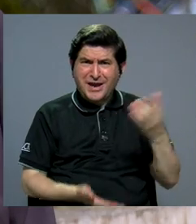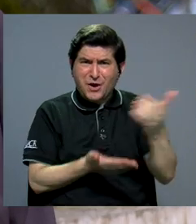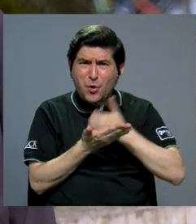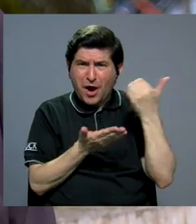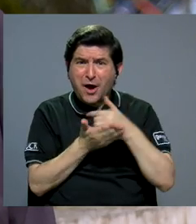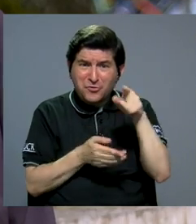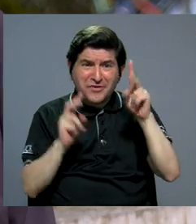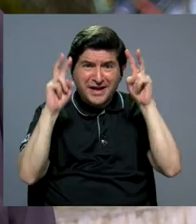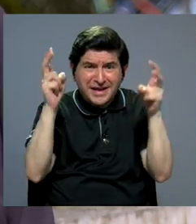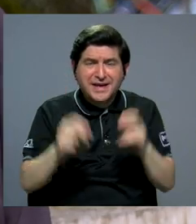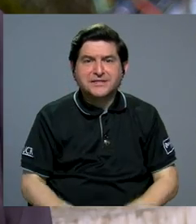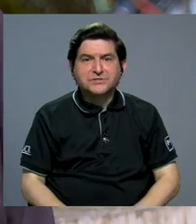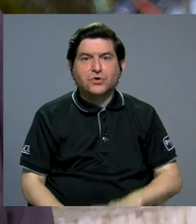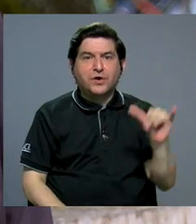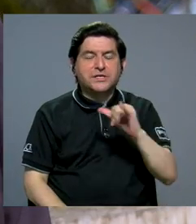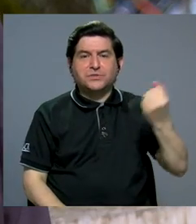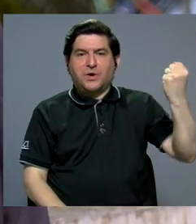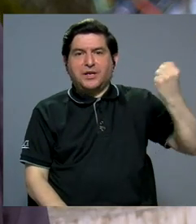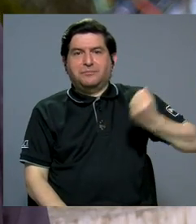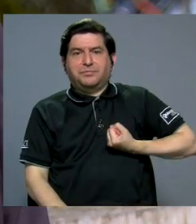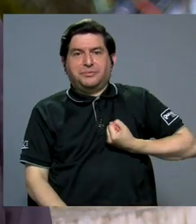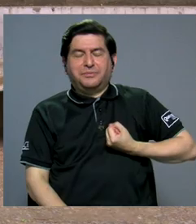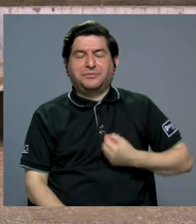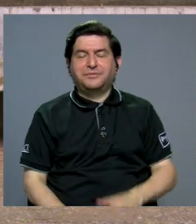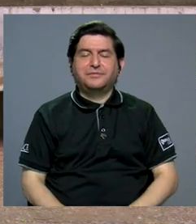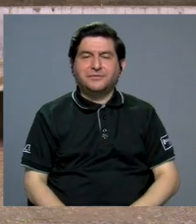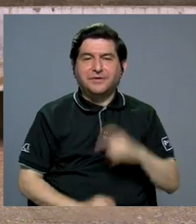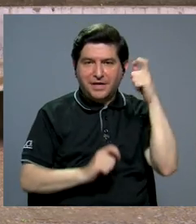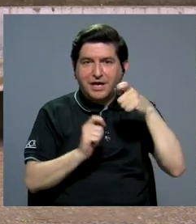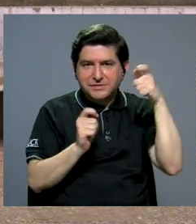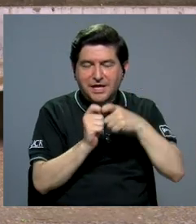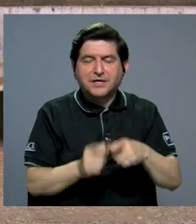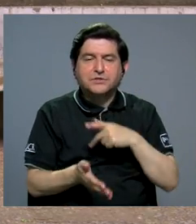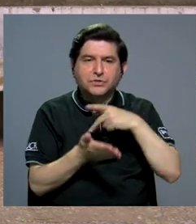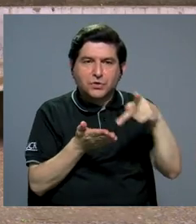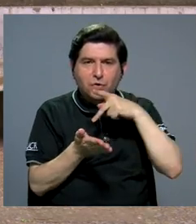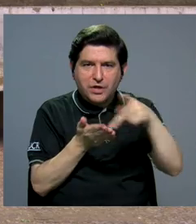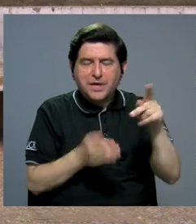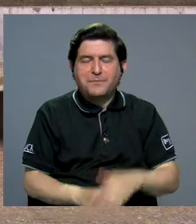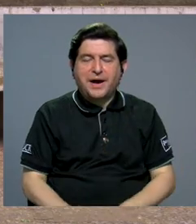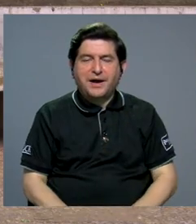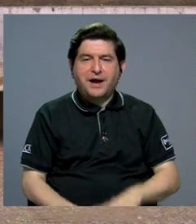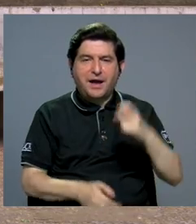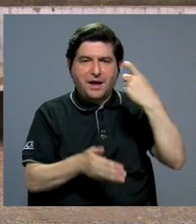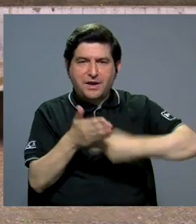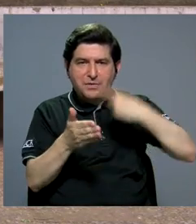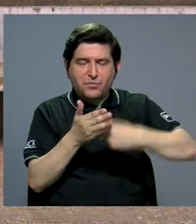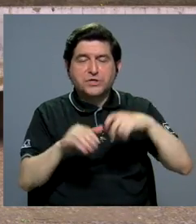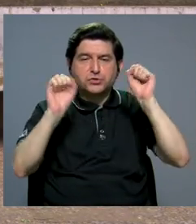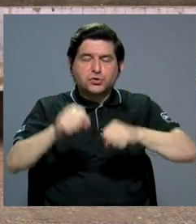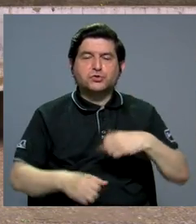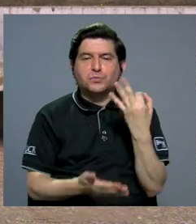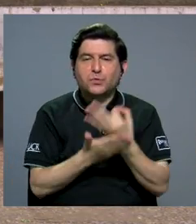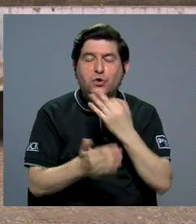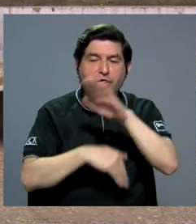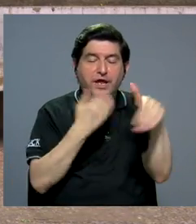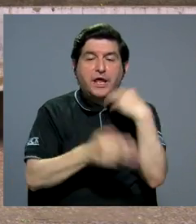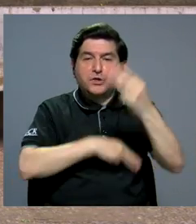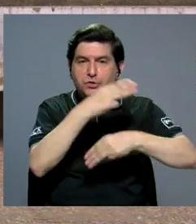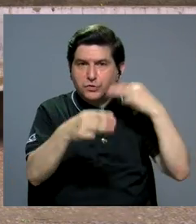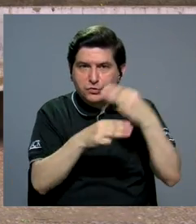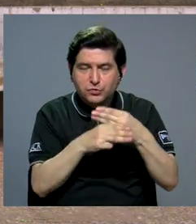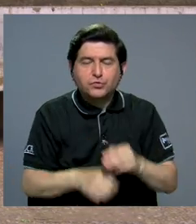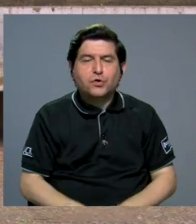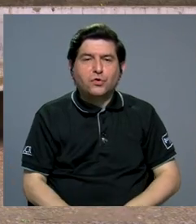eso es suicida, literalmente. Y hay que pagar los impuestos para poder financiarlos. Por ejemplo, en todo el mundo